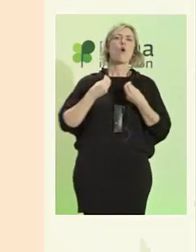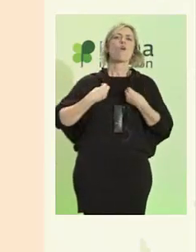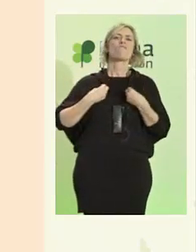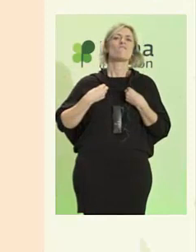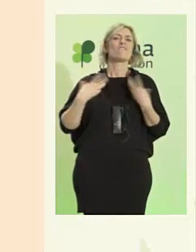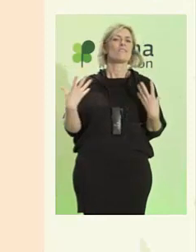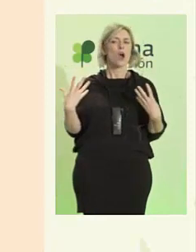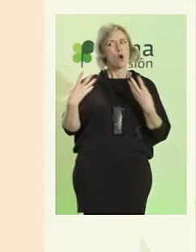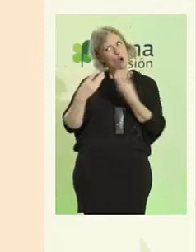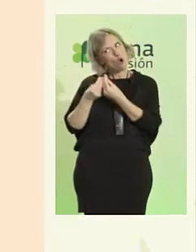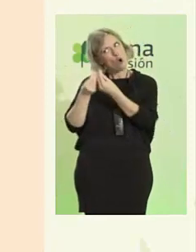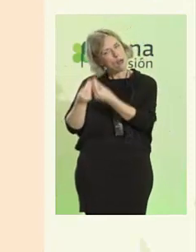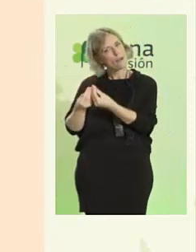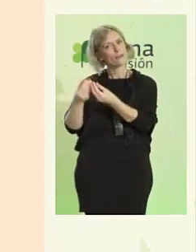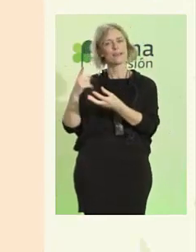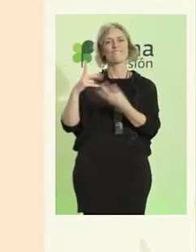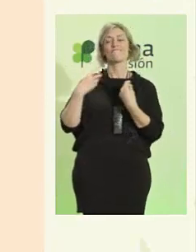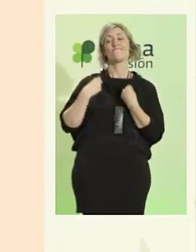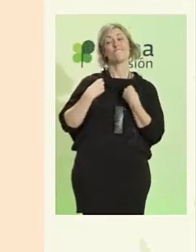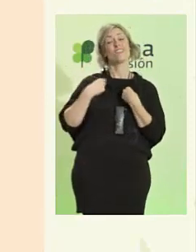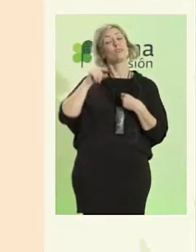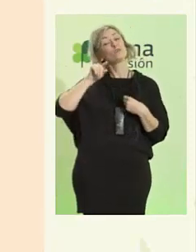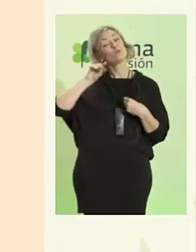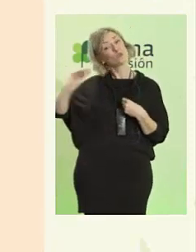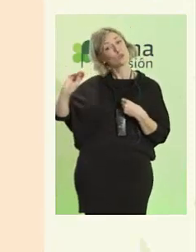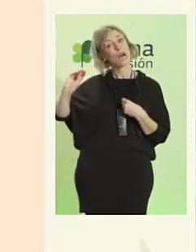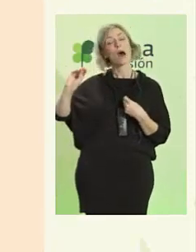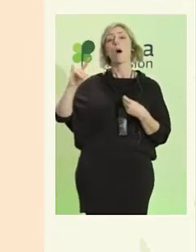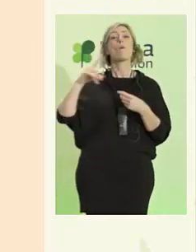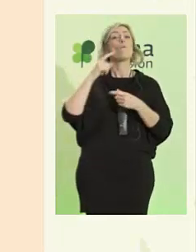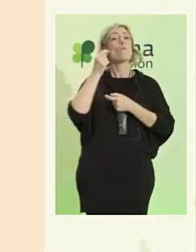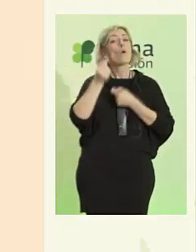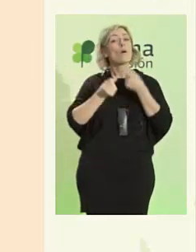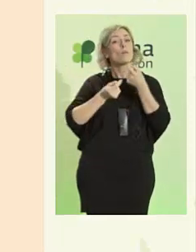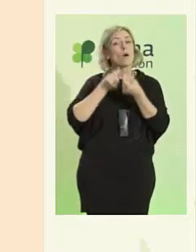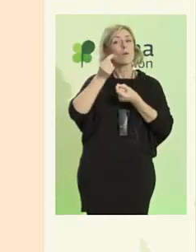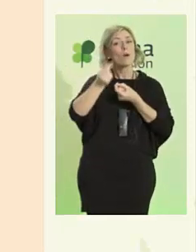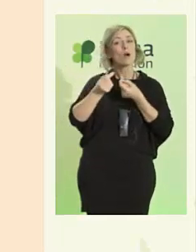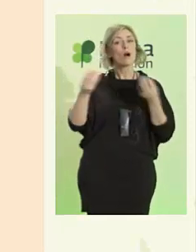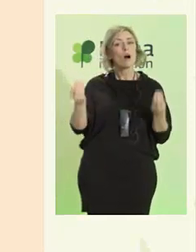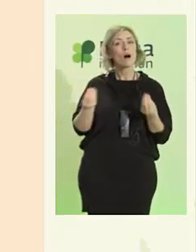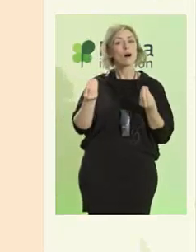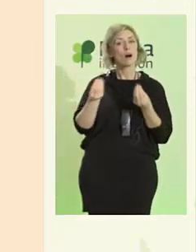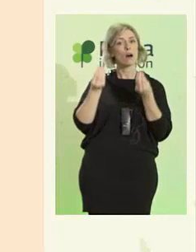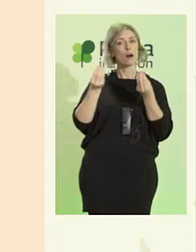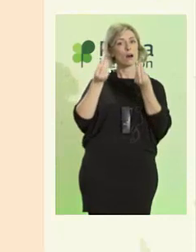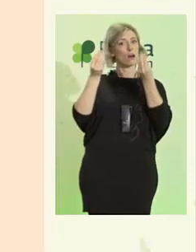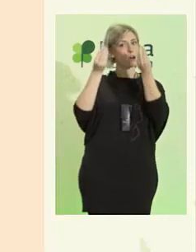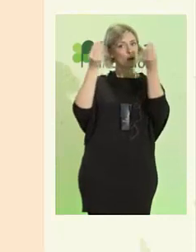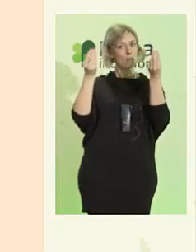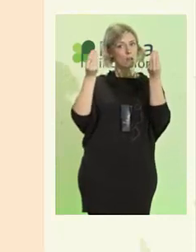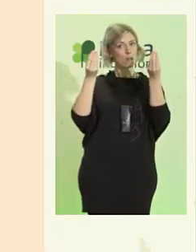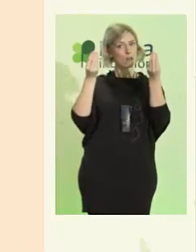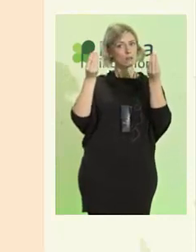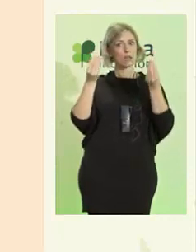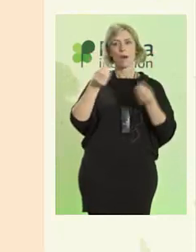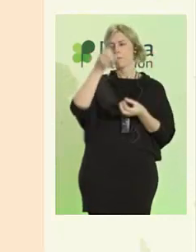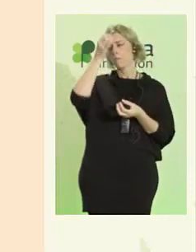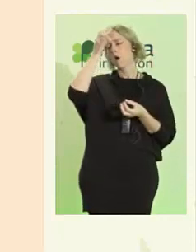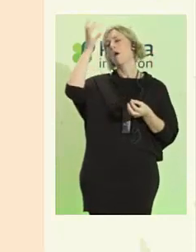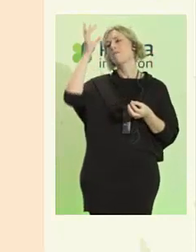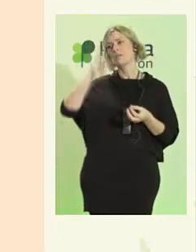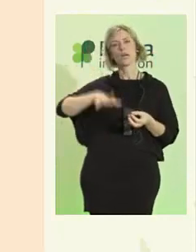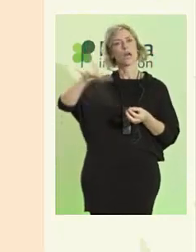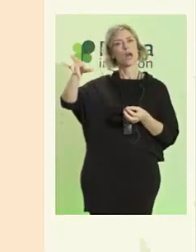poco a poco fue mejorando. Por fin pudo abandonar ese miedo y aprender